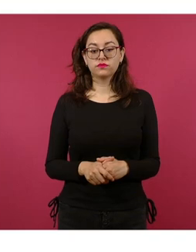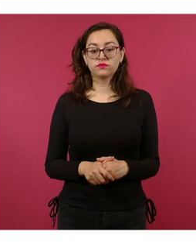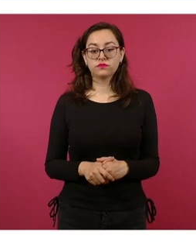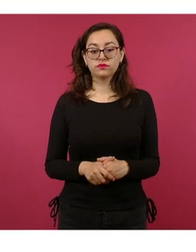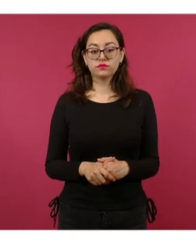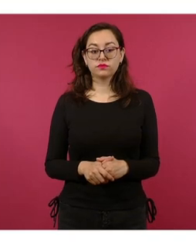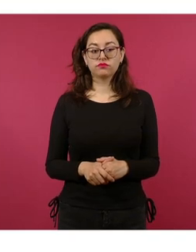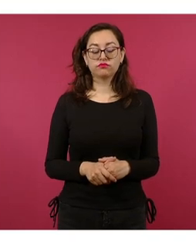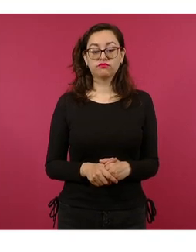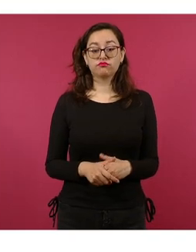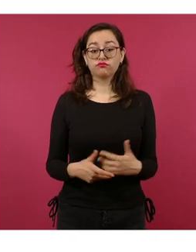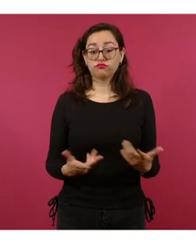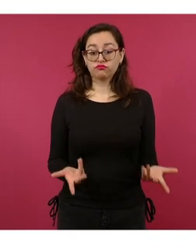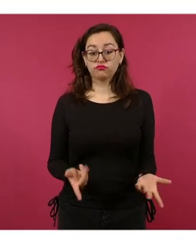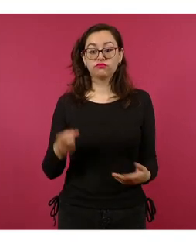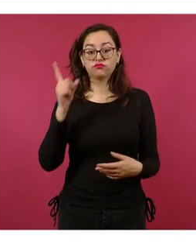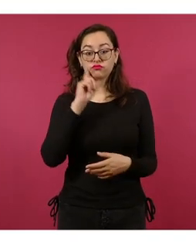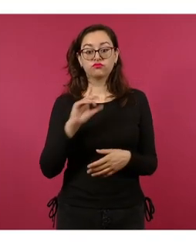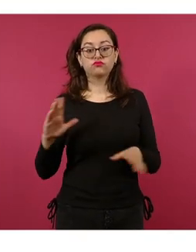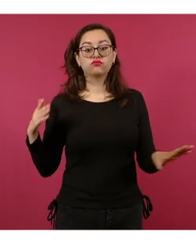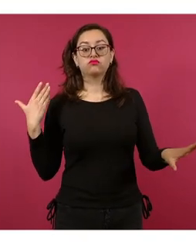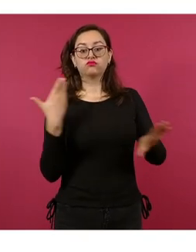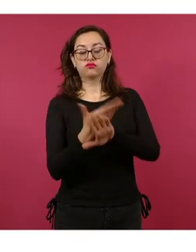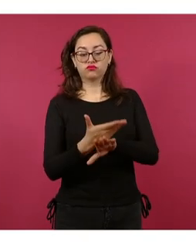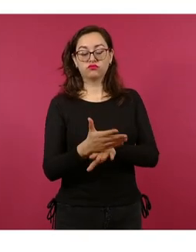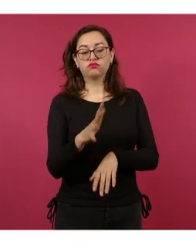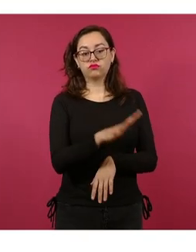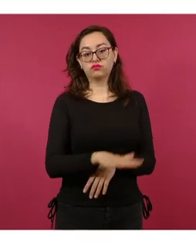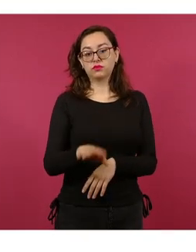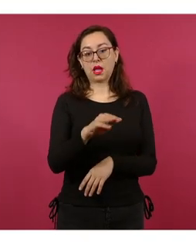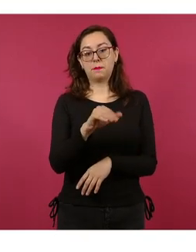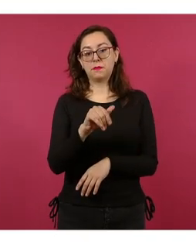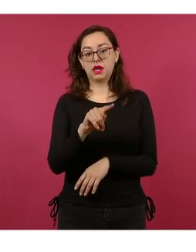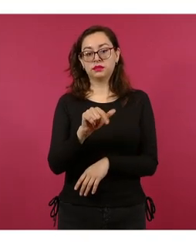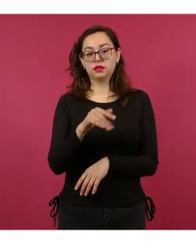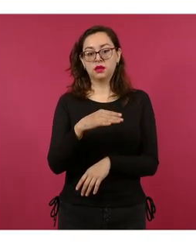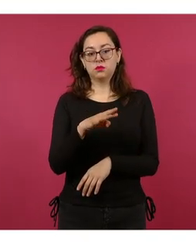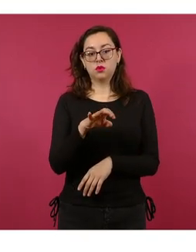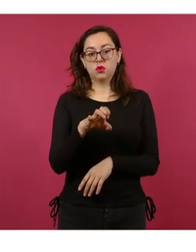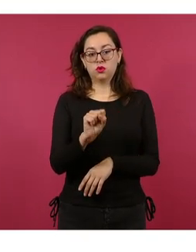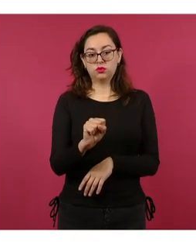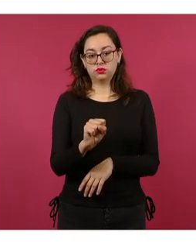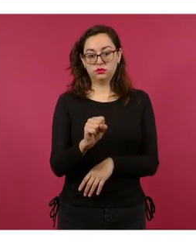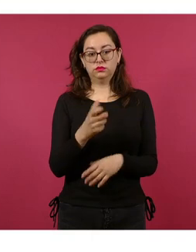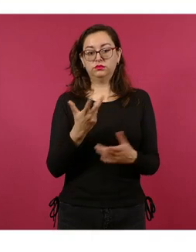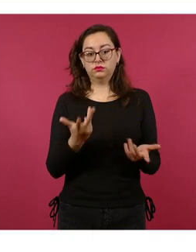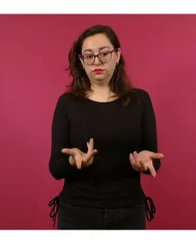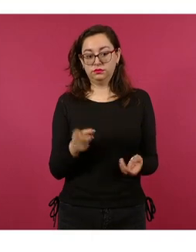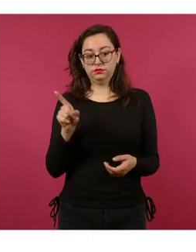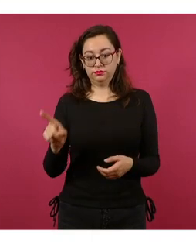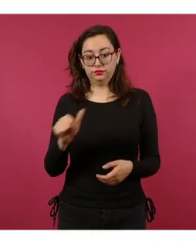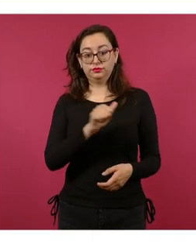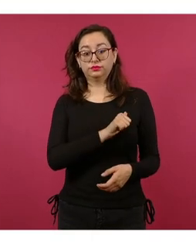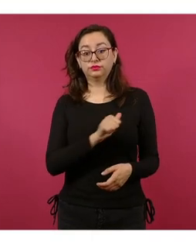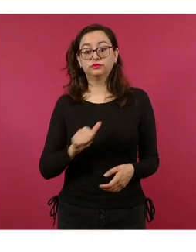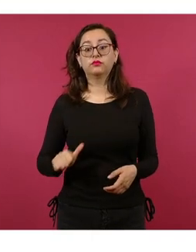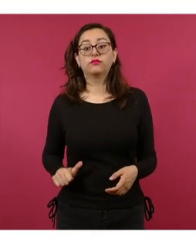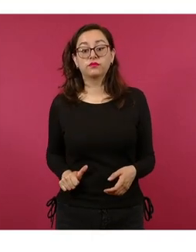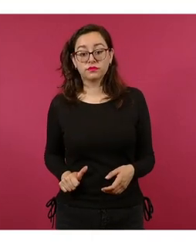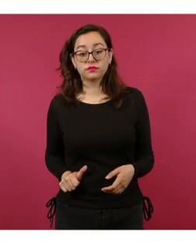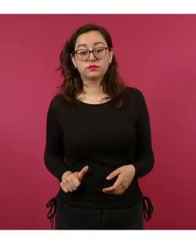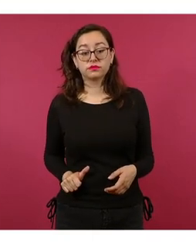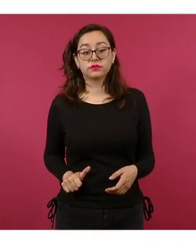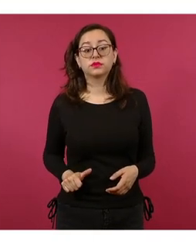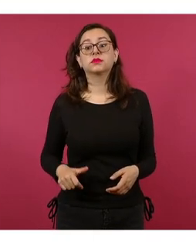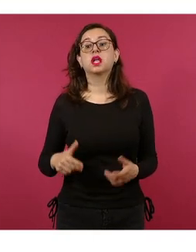El feminicidio ocurrió en Izúcar de Matamoros. De acuerdo con las investigaciones, el alcalde en compañía de la víctima había acudido